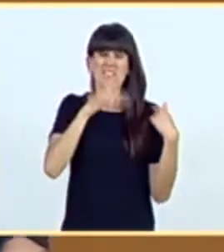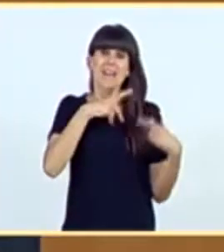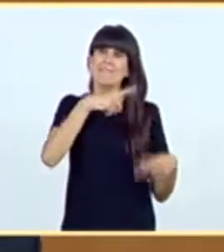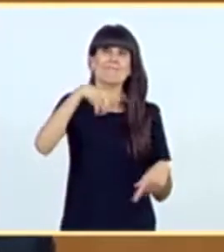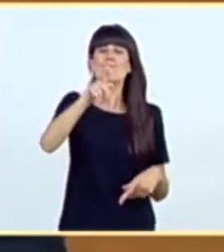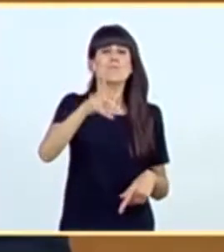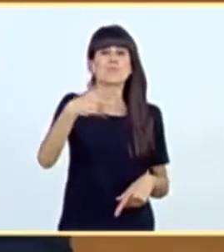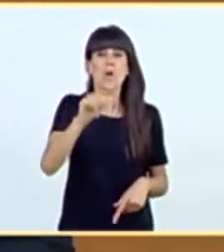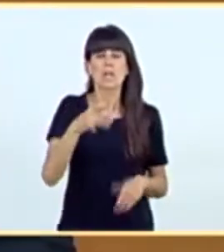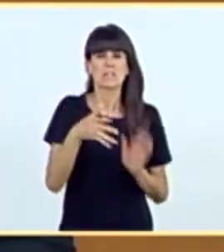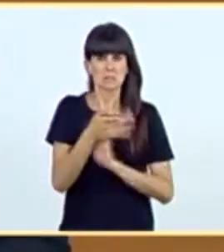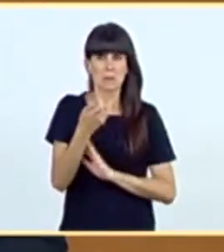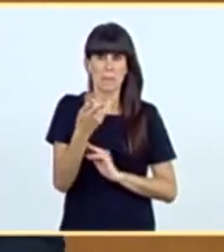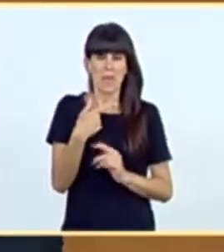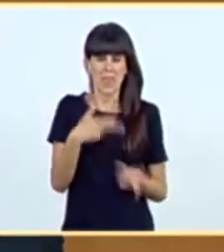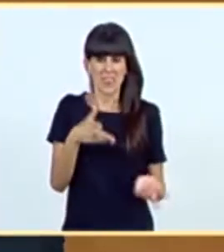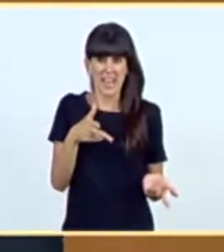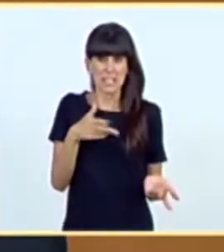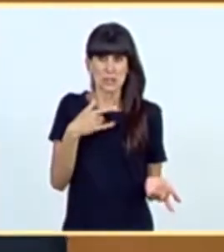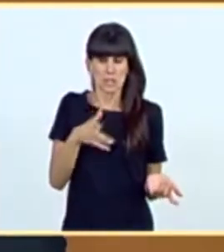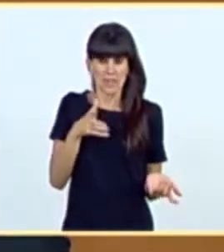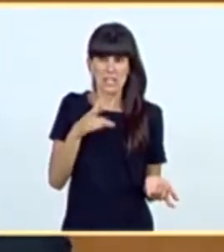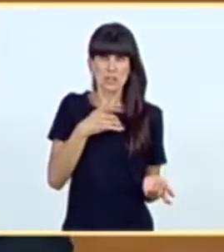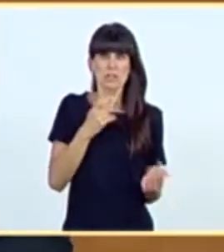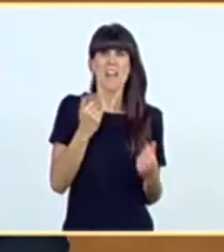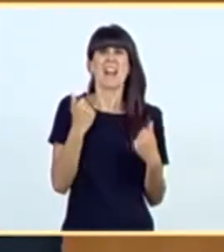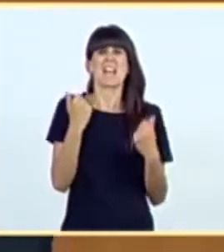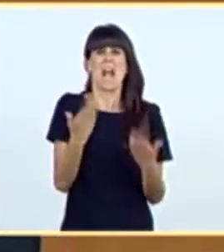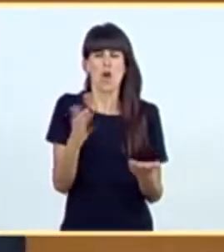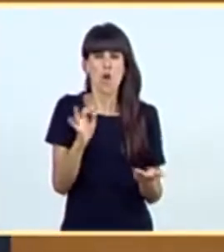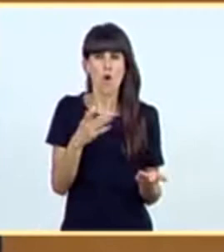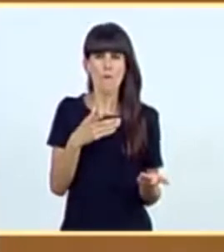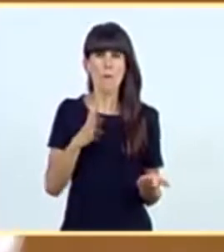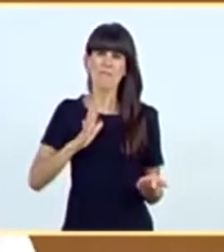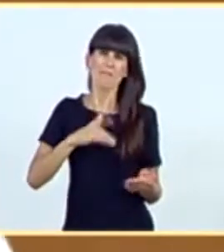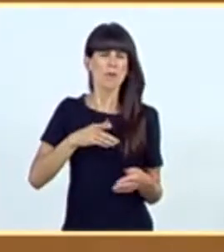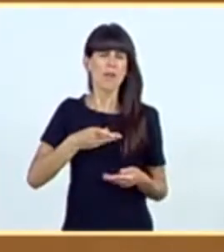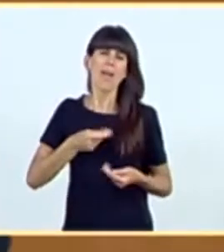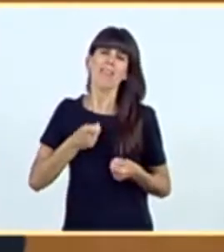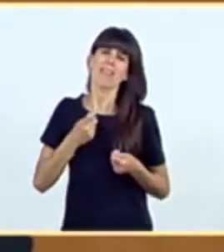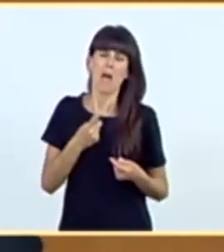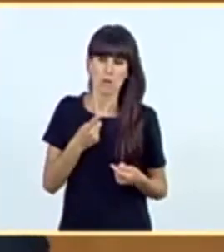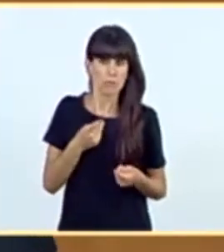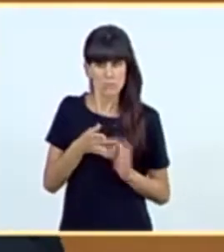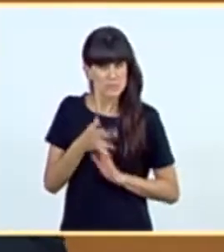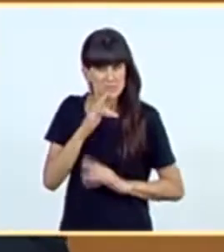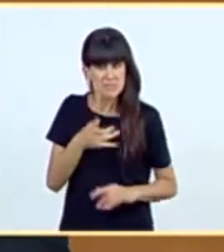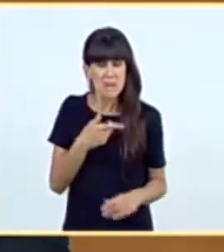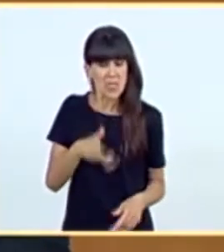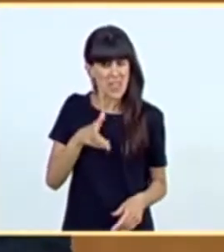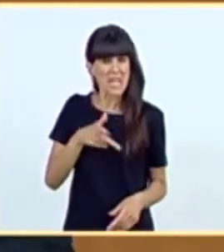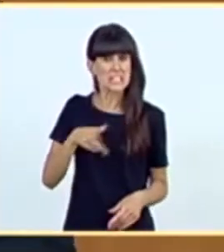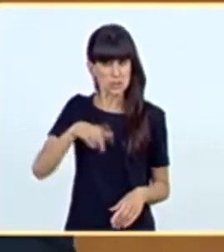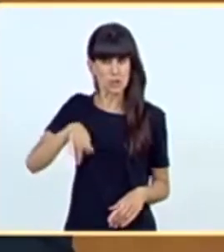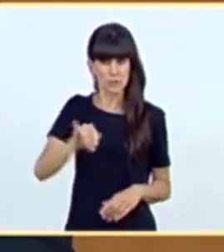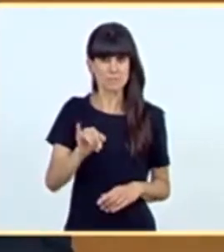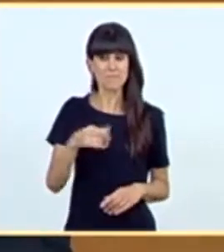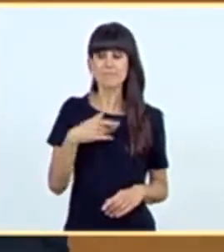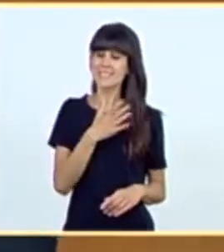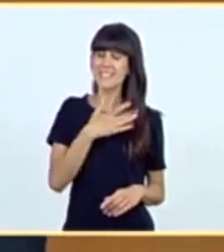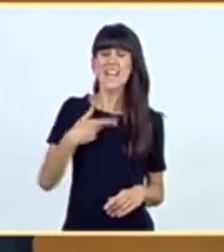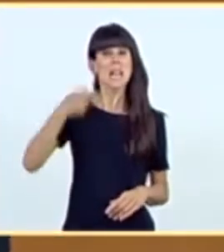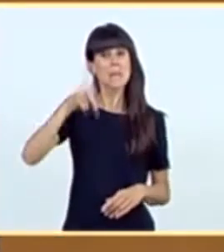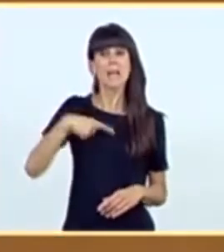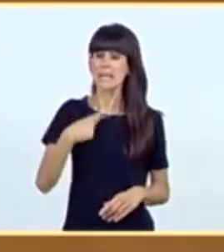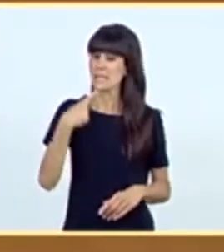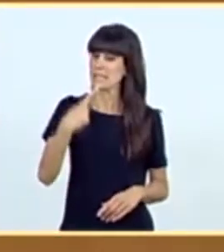son más que derechos que niegan a la ciudadanía. No son regalos ni favores, son simplemente nuestros derechos. Y quiero aportar